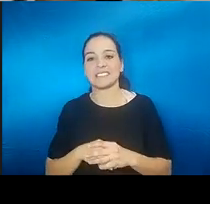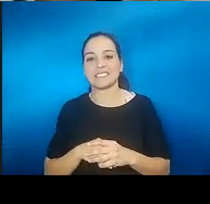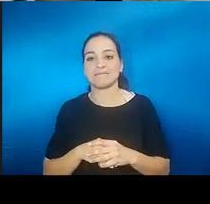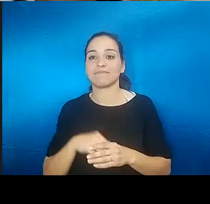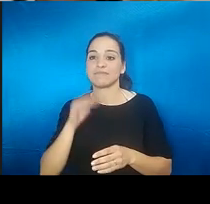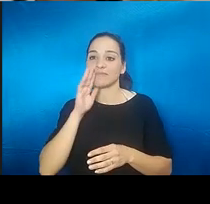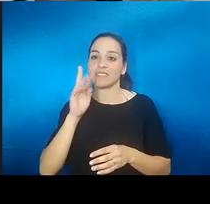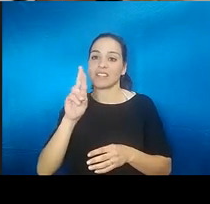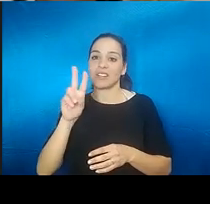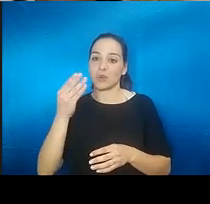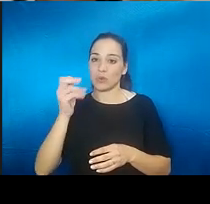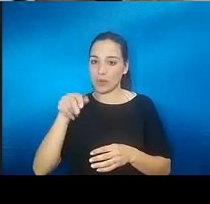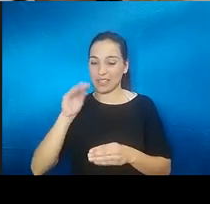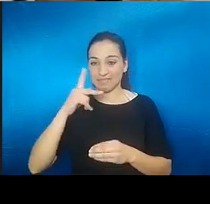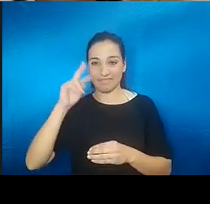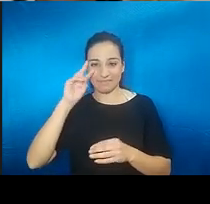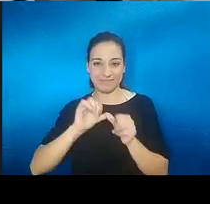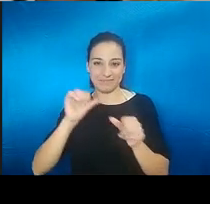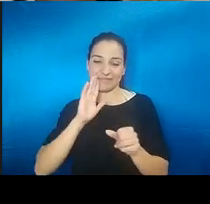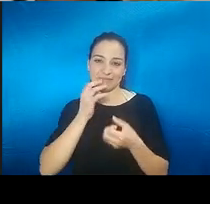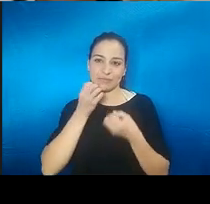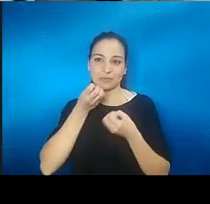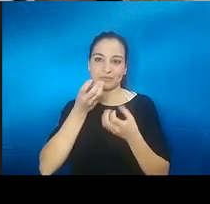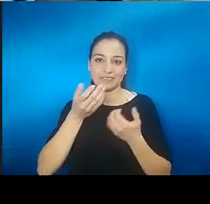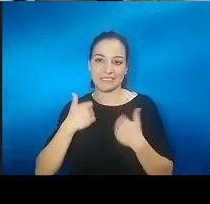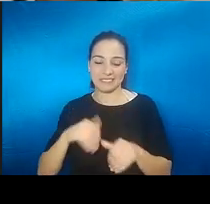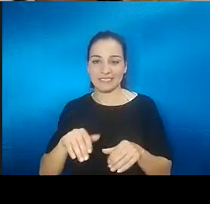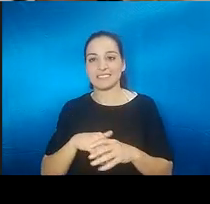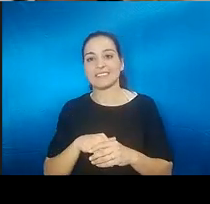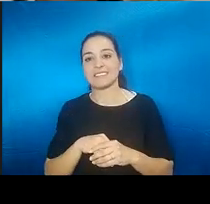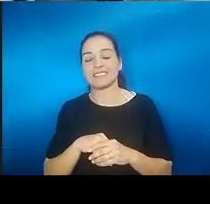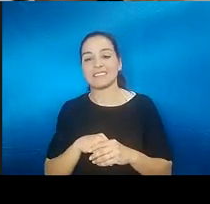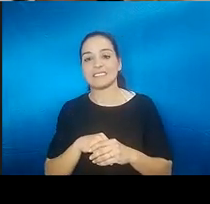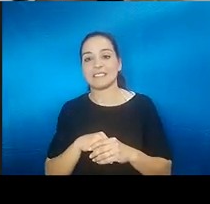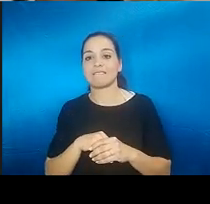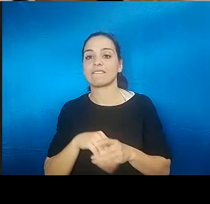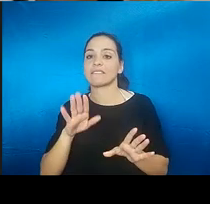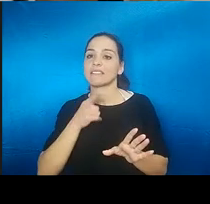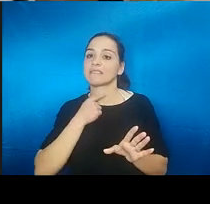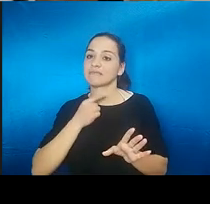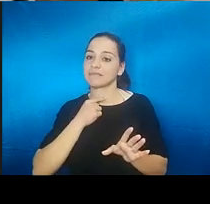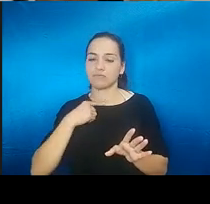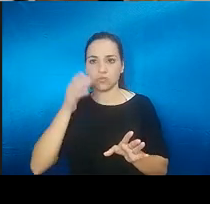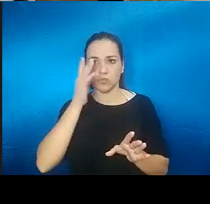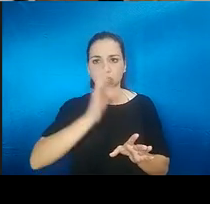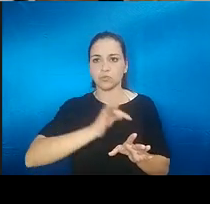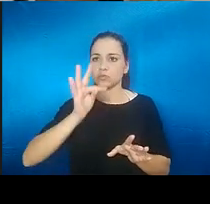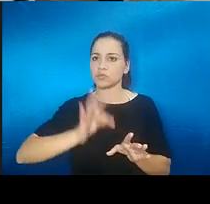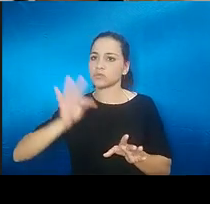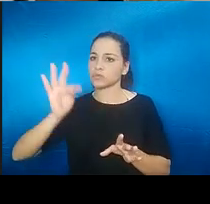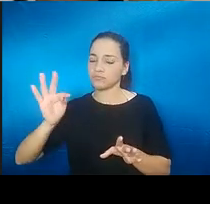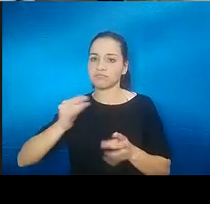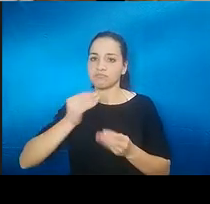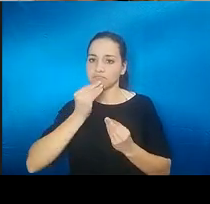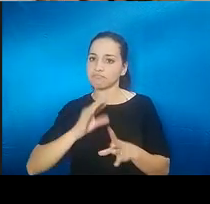poquito su experiencia aunque nos hablamos de la asociación y a mí me gustaría, yo creo, estoy escuchando a todos y bueno, yo creo que